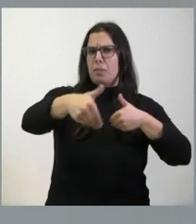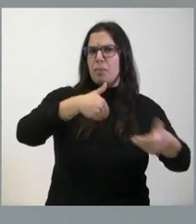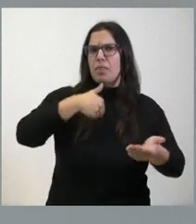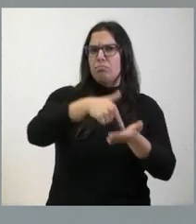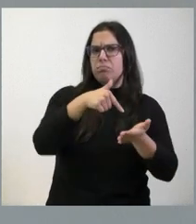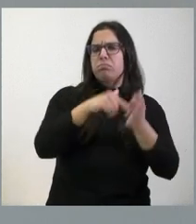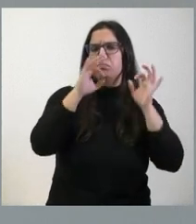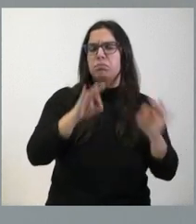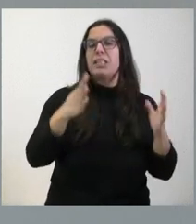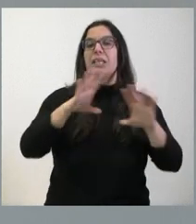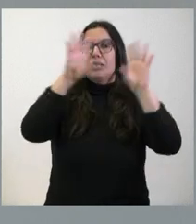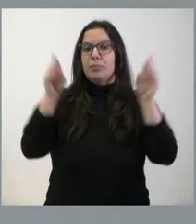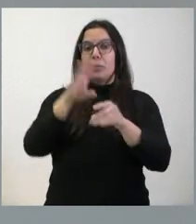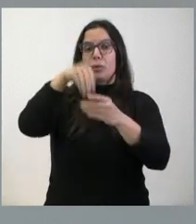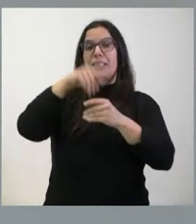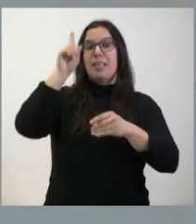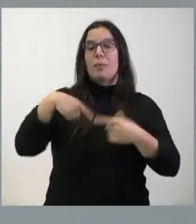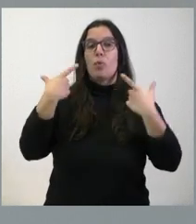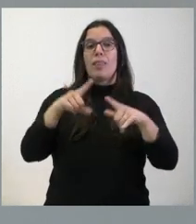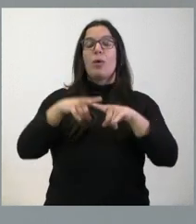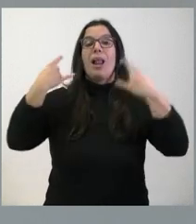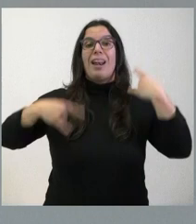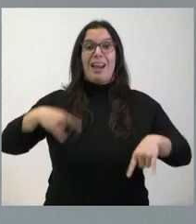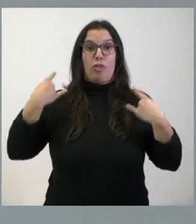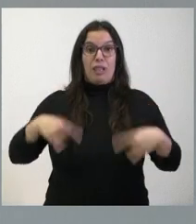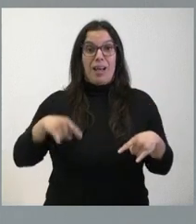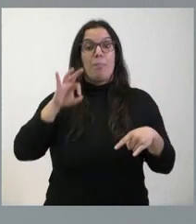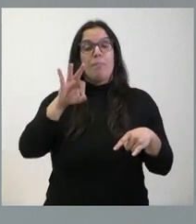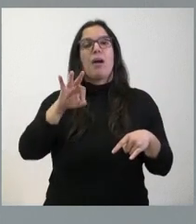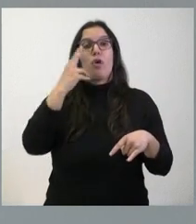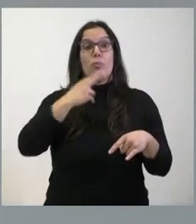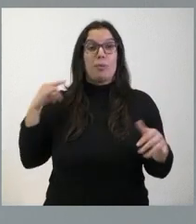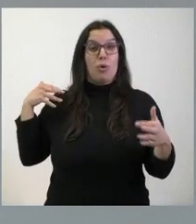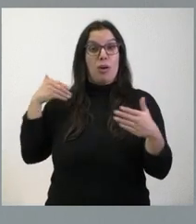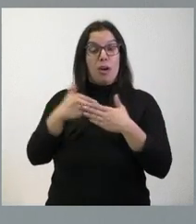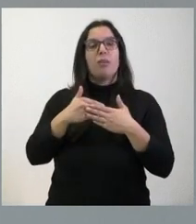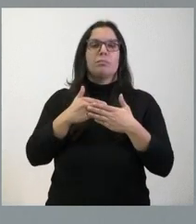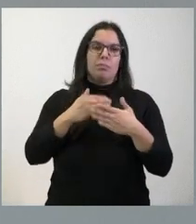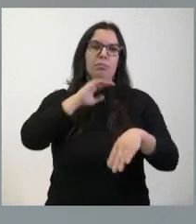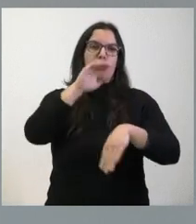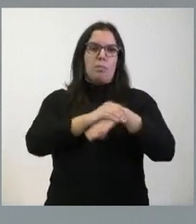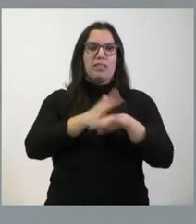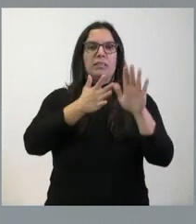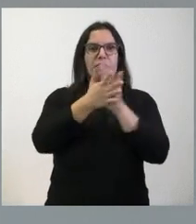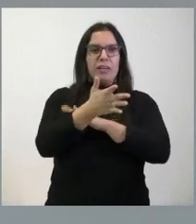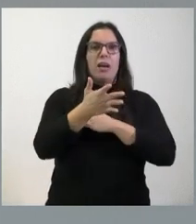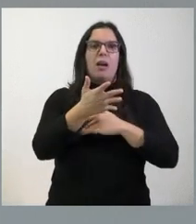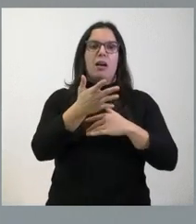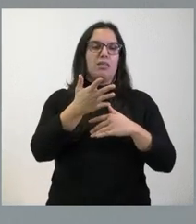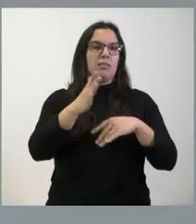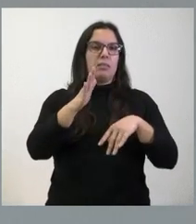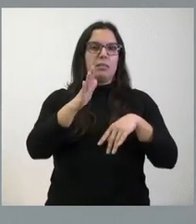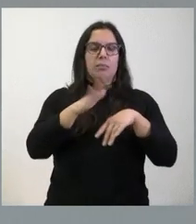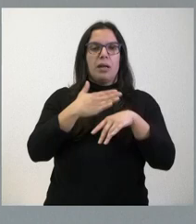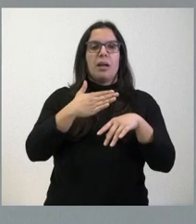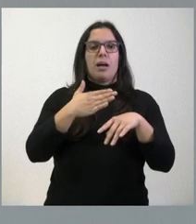lógicamente, la unidad de radioterapia, que era uno de los compromisos que veníamos asumiendo. De tal forma que dábamos salida a todos los compromisos